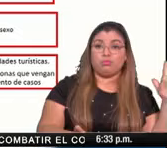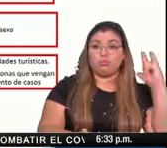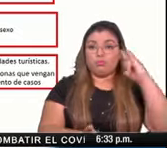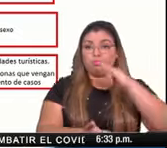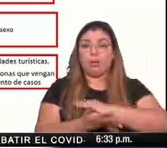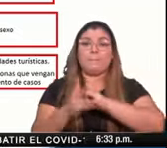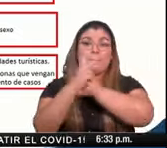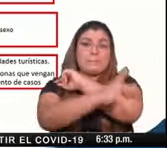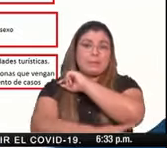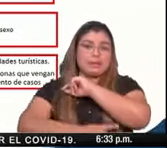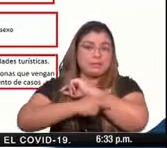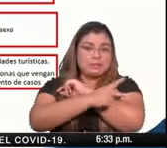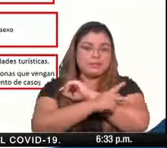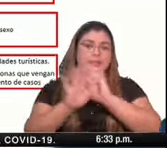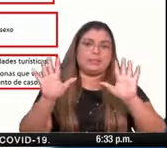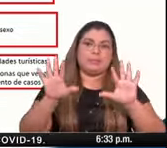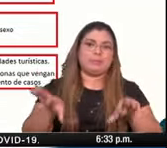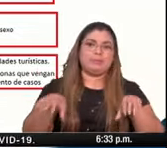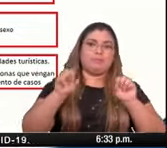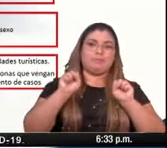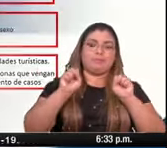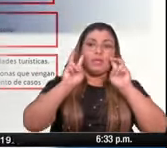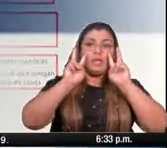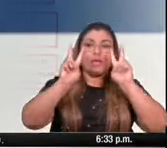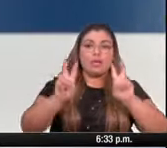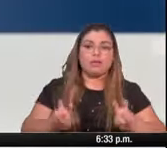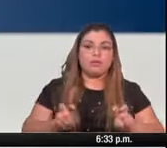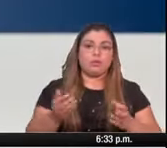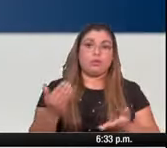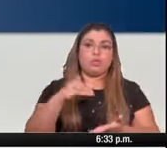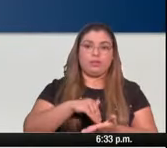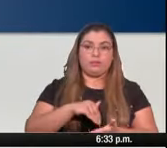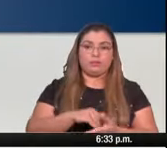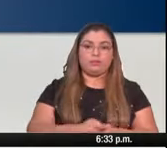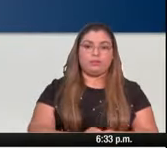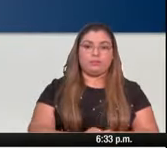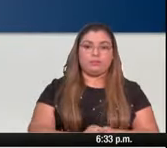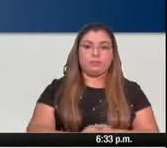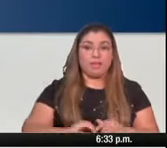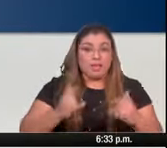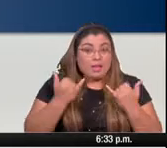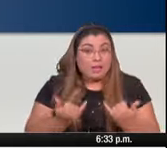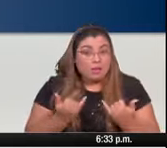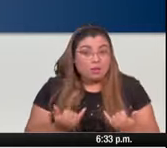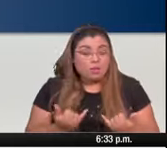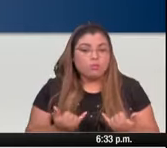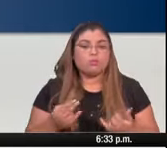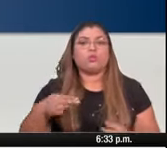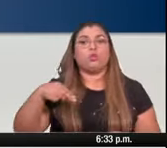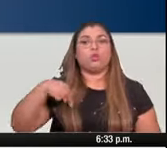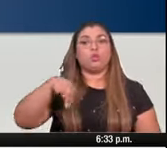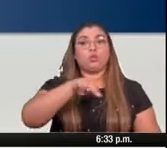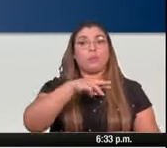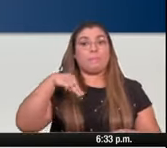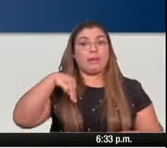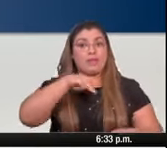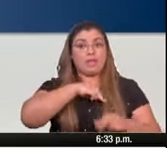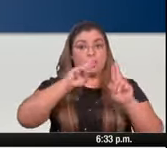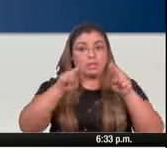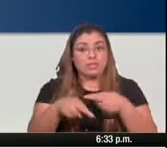con incremento de casos en este momento nosotros tenemos